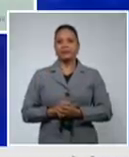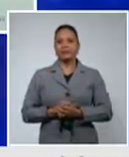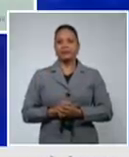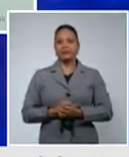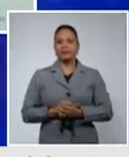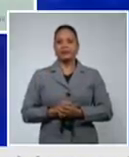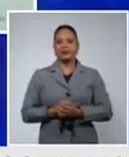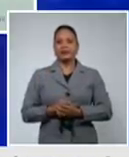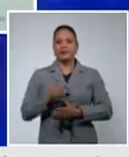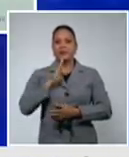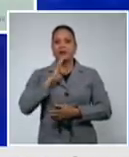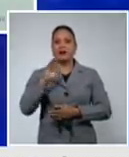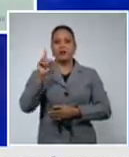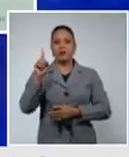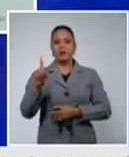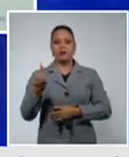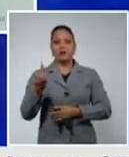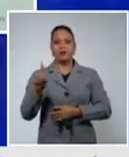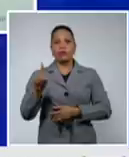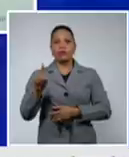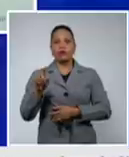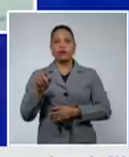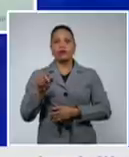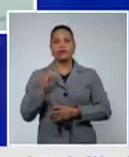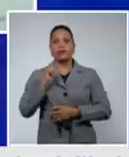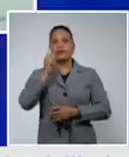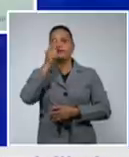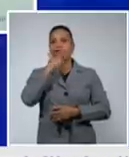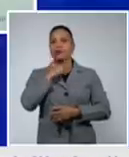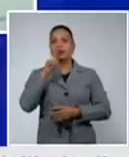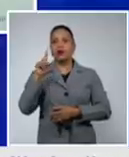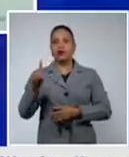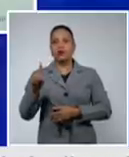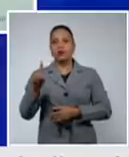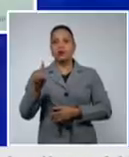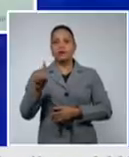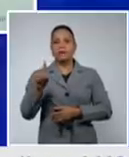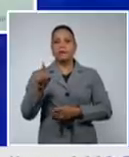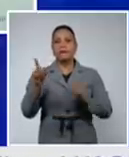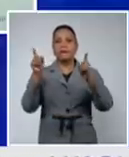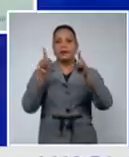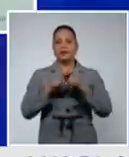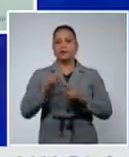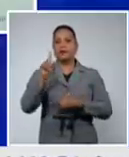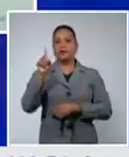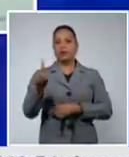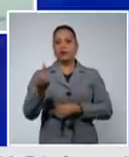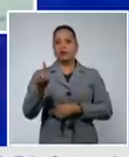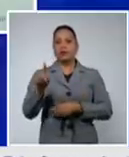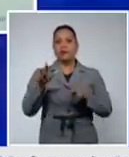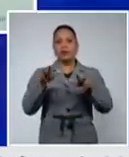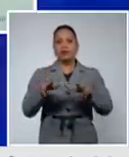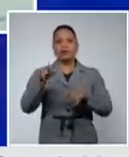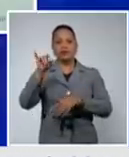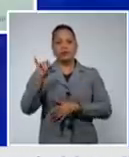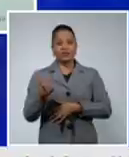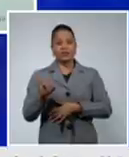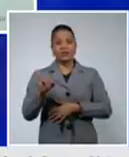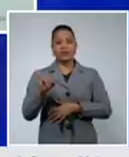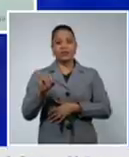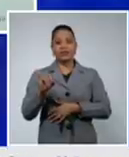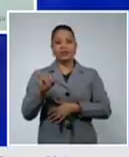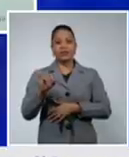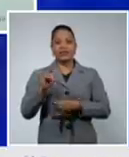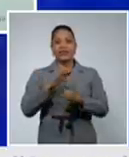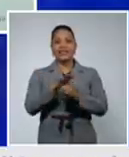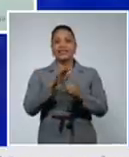Baraguá Ciego de Ávila y Venezuela 1 de cada 1 de Morón 6 y de Chambas